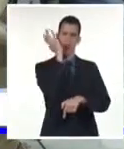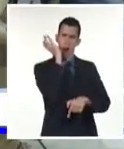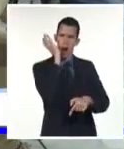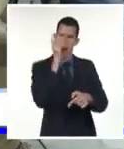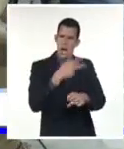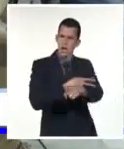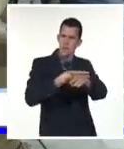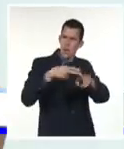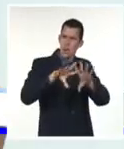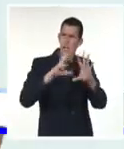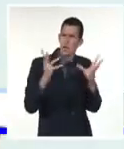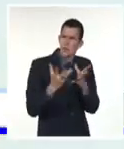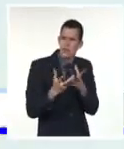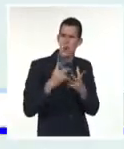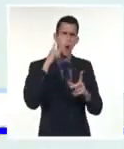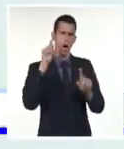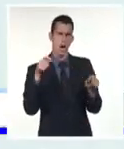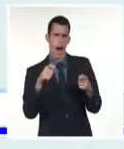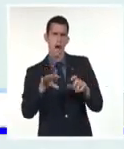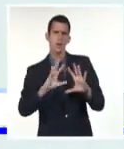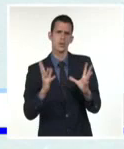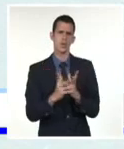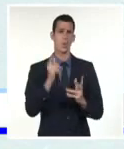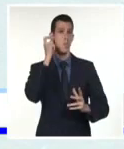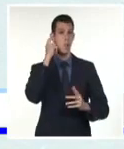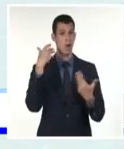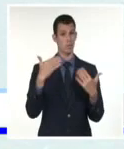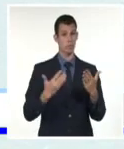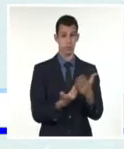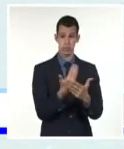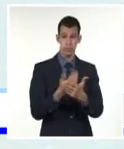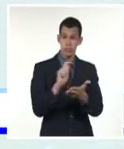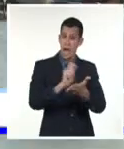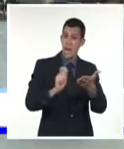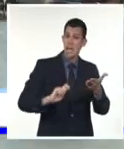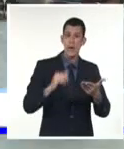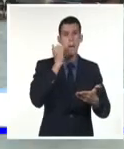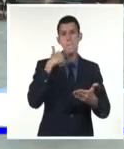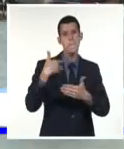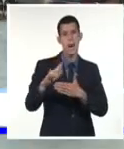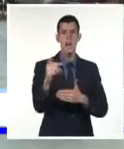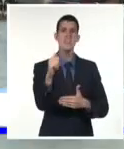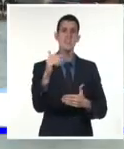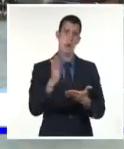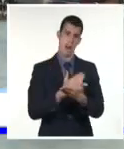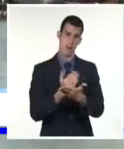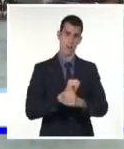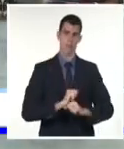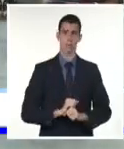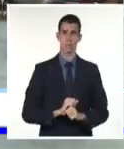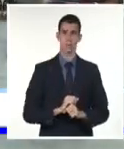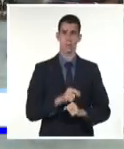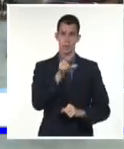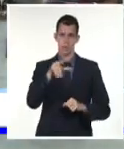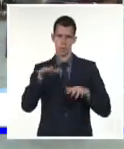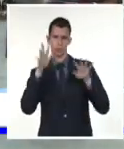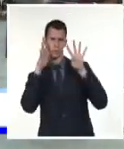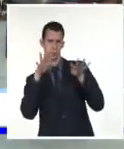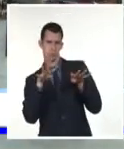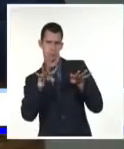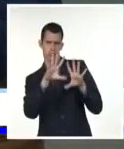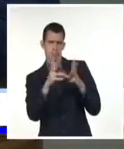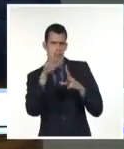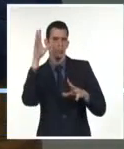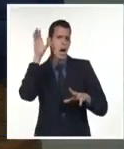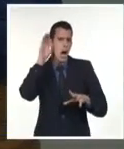su vida. En la sala Che Guevara de Casa de las Américas evocó la obra de generaciones de artistas. Del valor de la radio en la transmisión de la